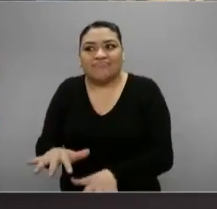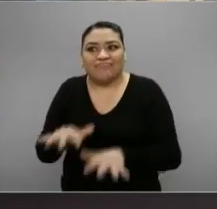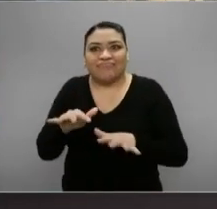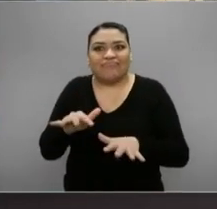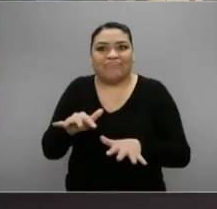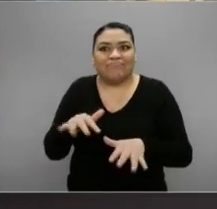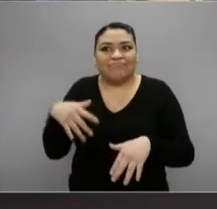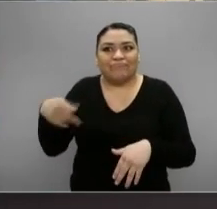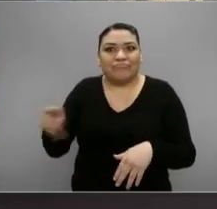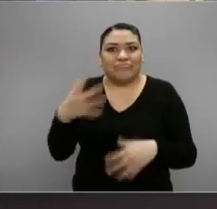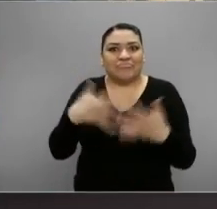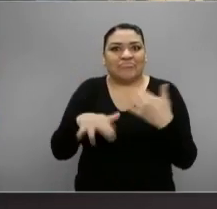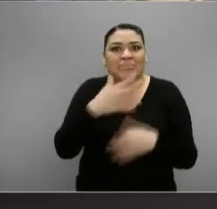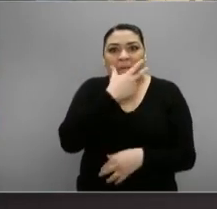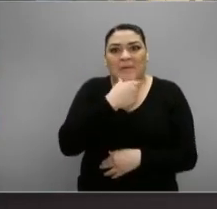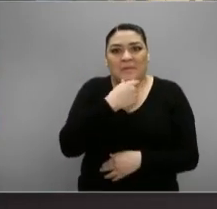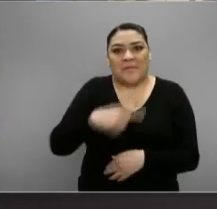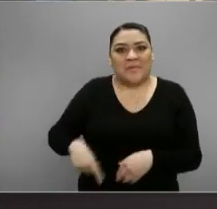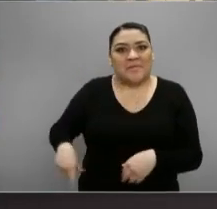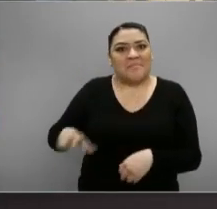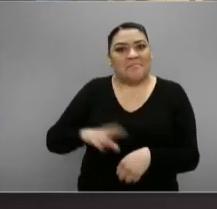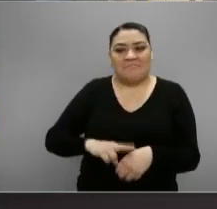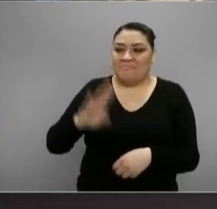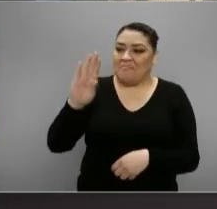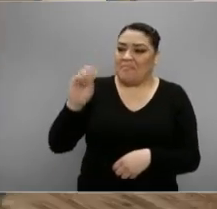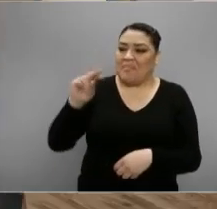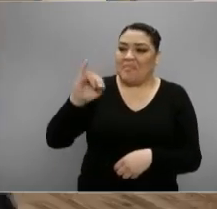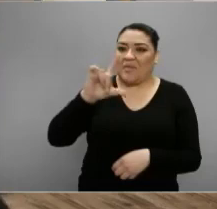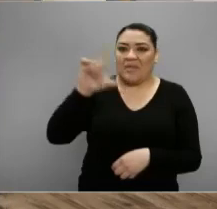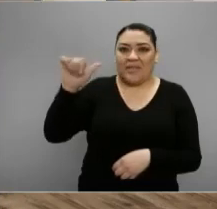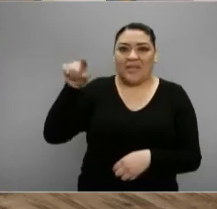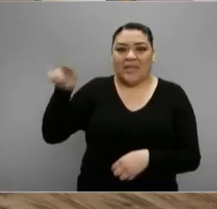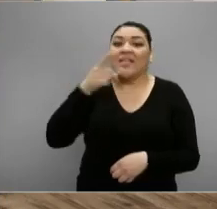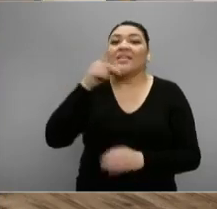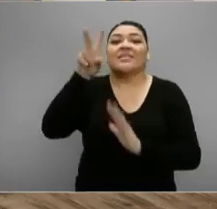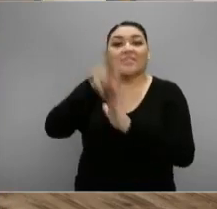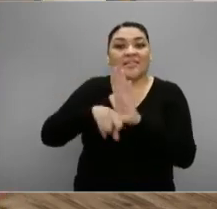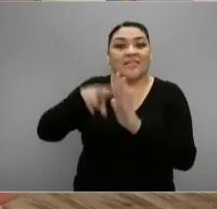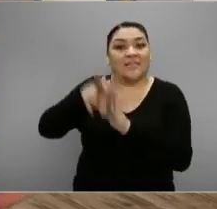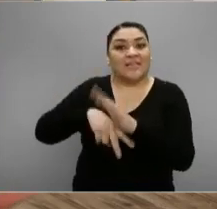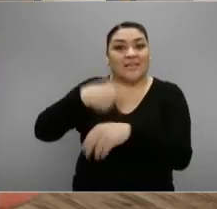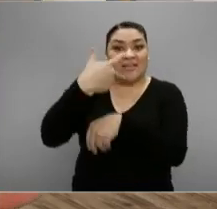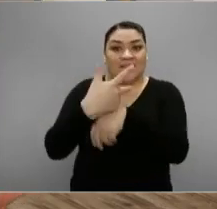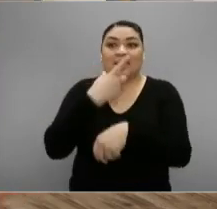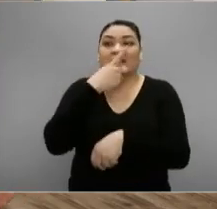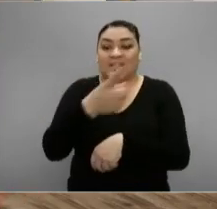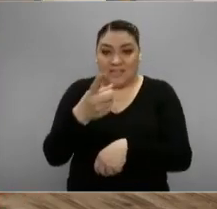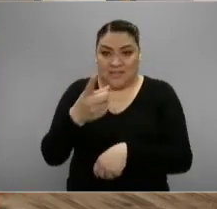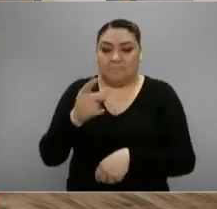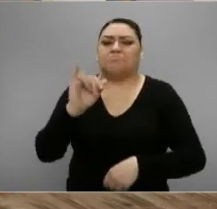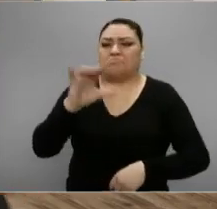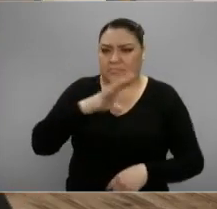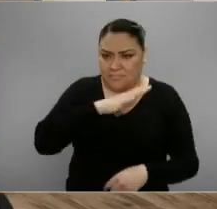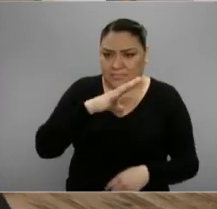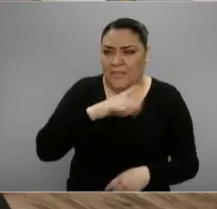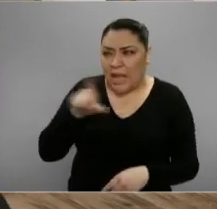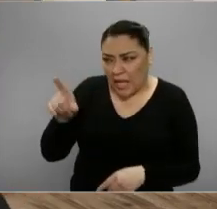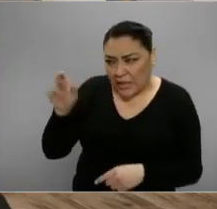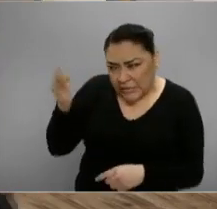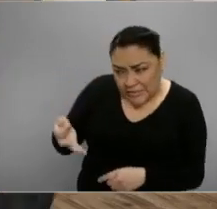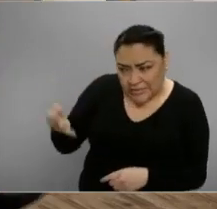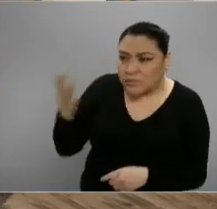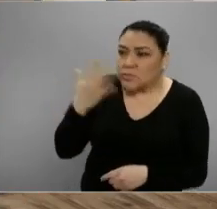es fuerte. Bueno, Jaime Bonilla, además, habla del video de Eugenio Derbez y dice que, aunque hay señalamientos que no son